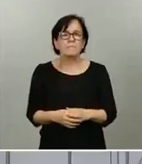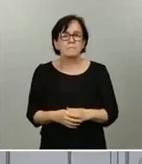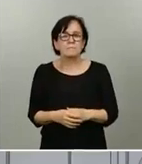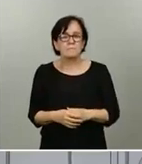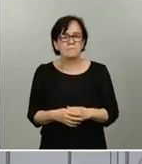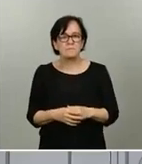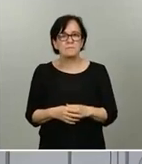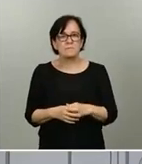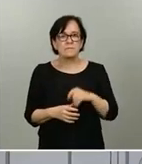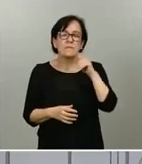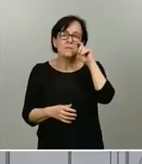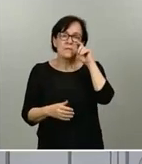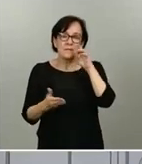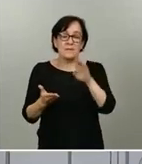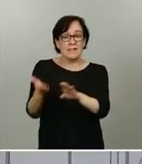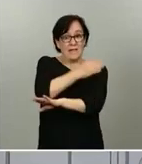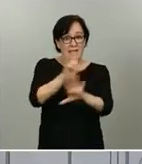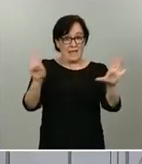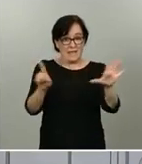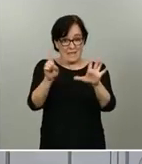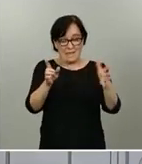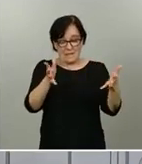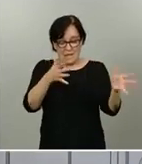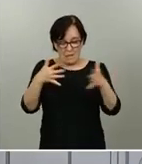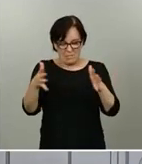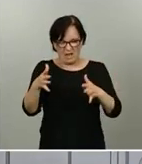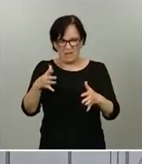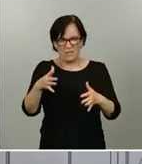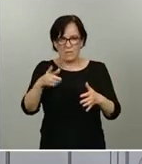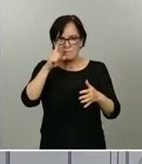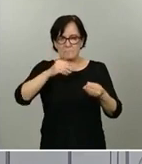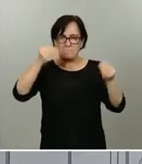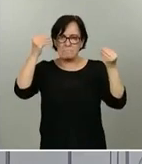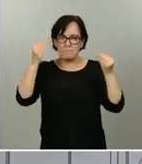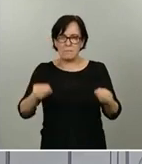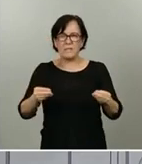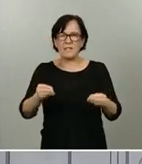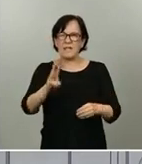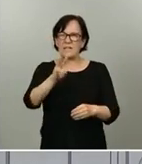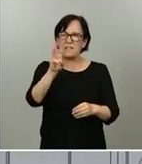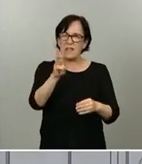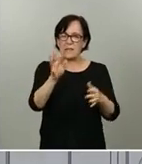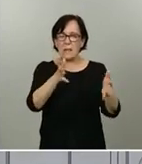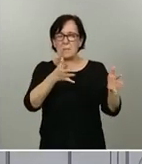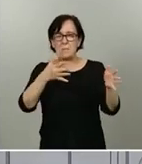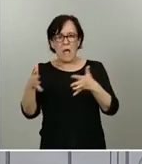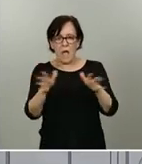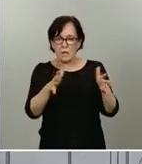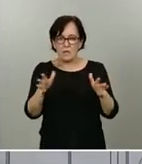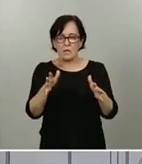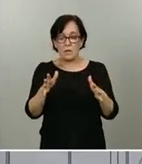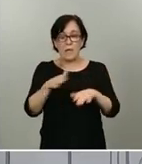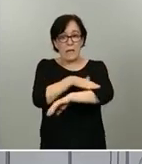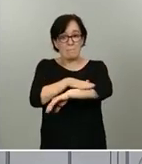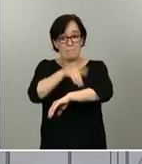Antes del 6 de marzo, si no recuerdo mal creo que fue el día 3 de marzo, el ministro de Sanidad